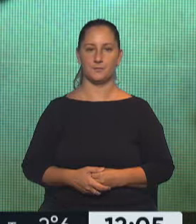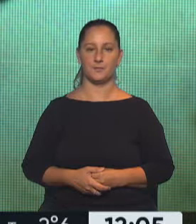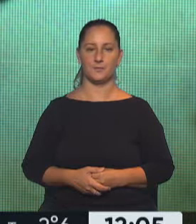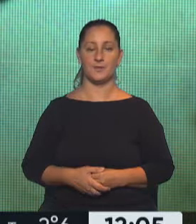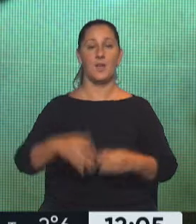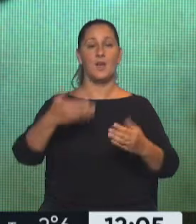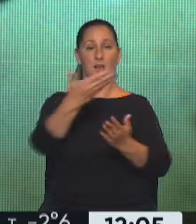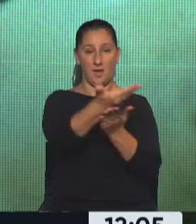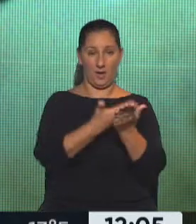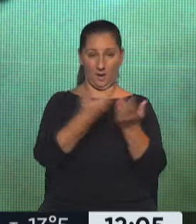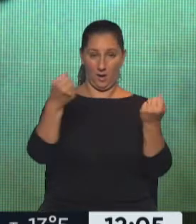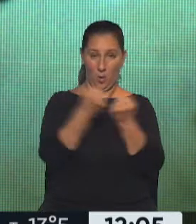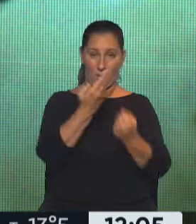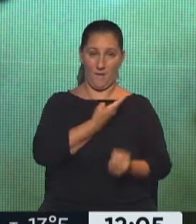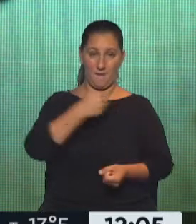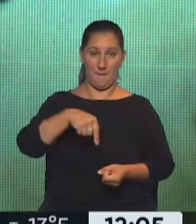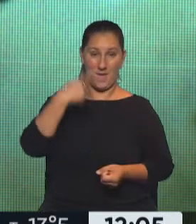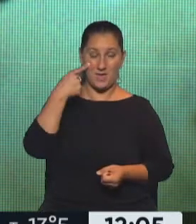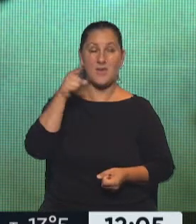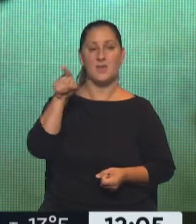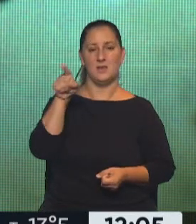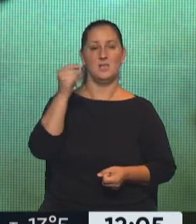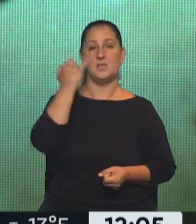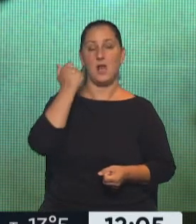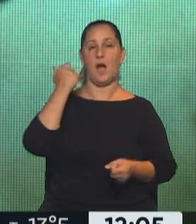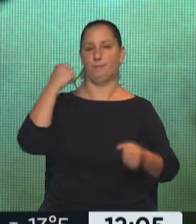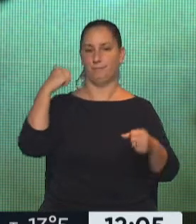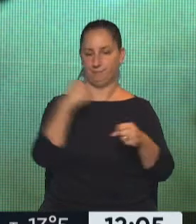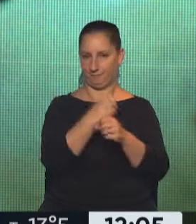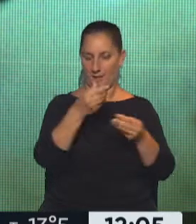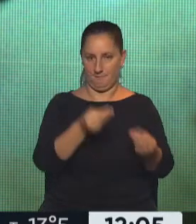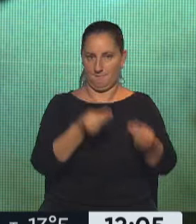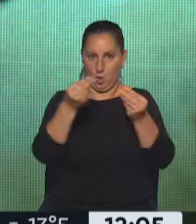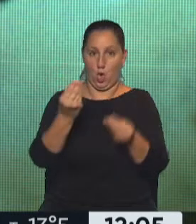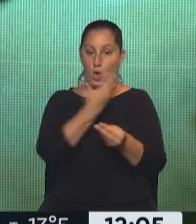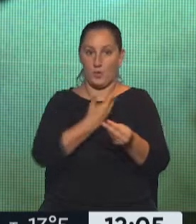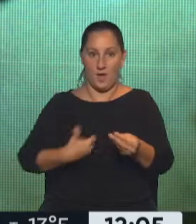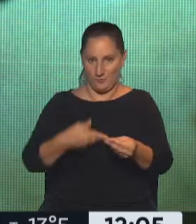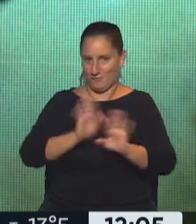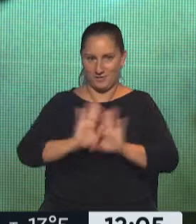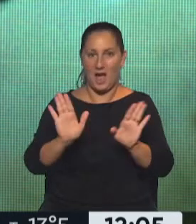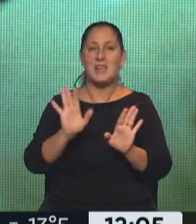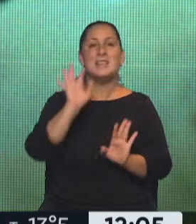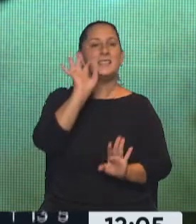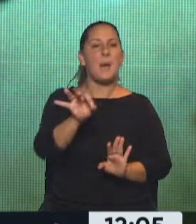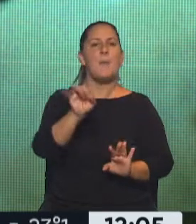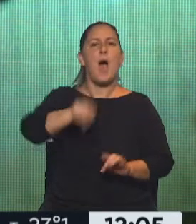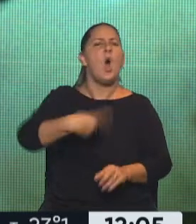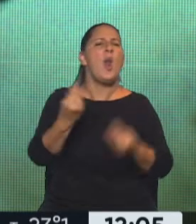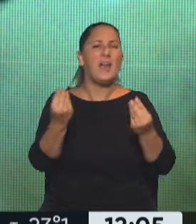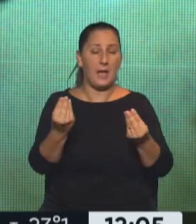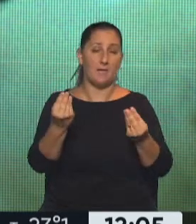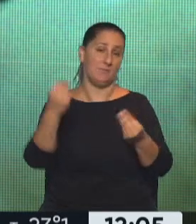El acuerdo con el Fondo Monetario Internacional que finalmente rubricó el gobierno y en este sentido sabemos que el próximo paso es el